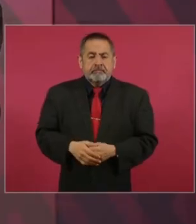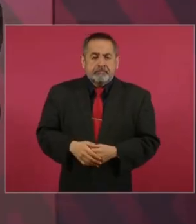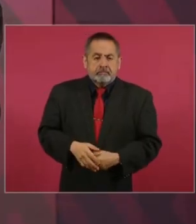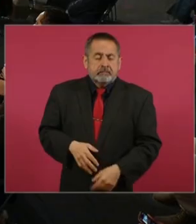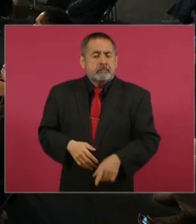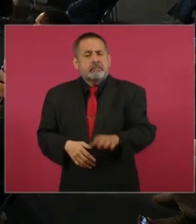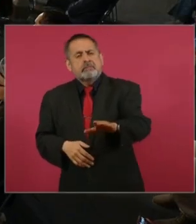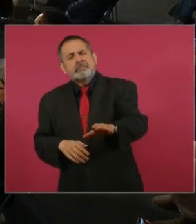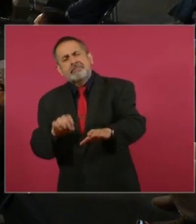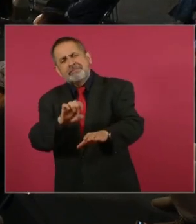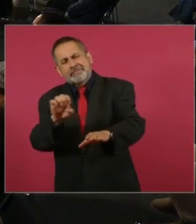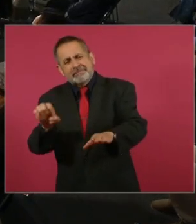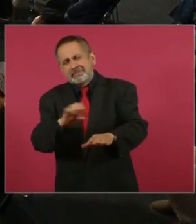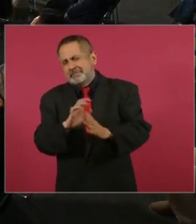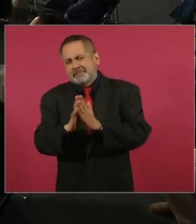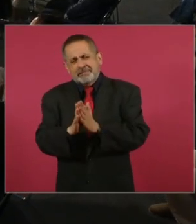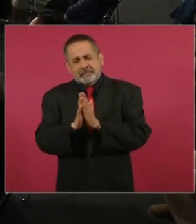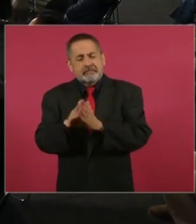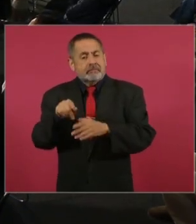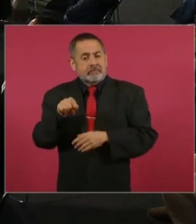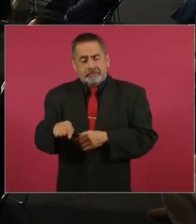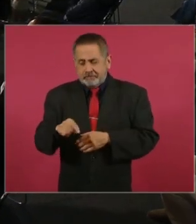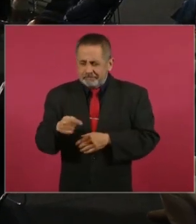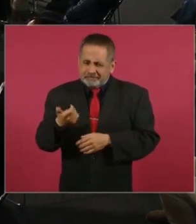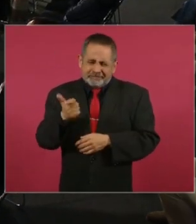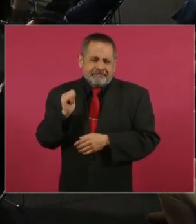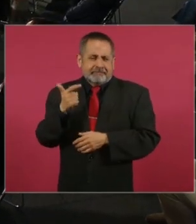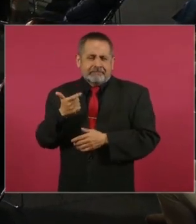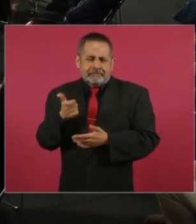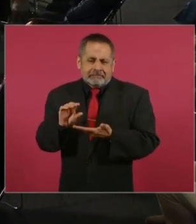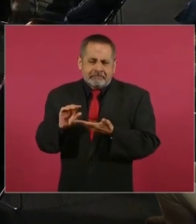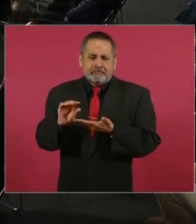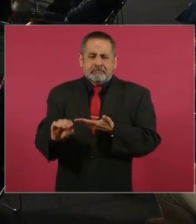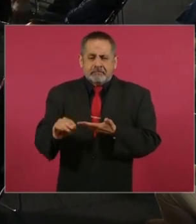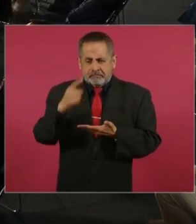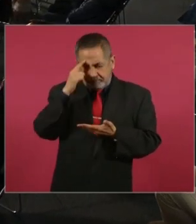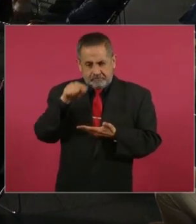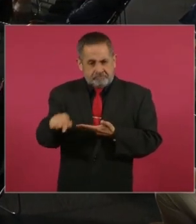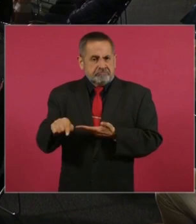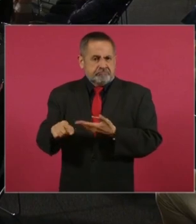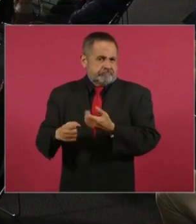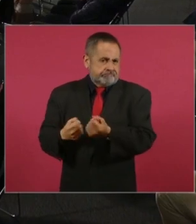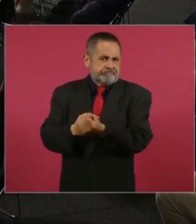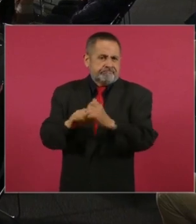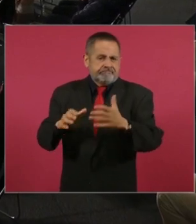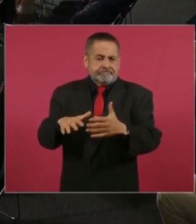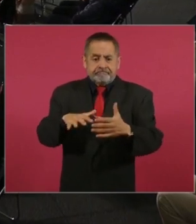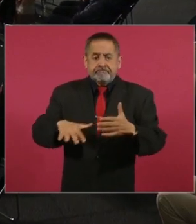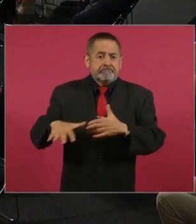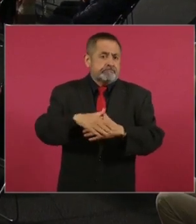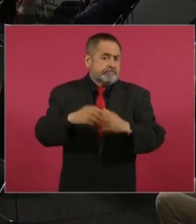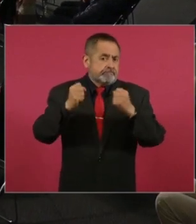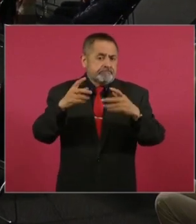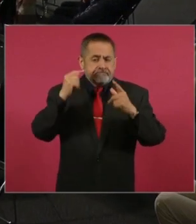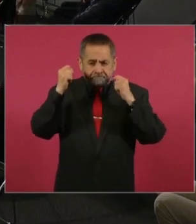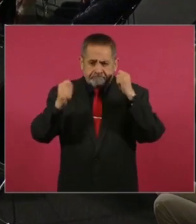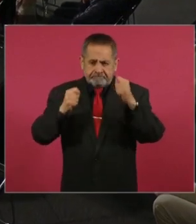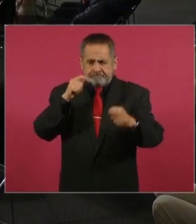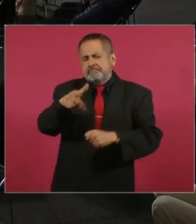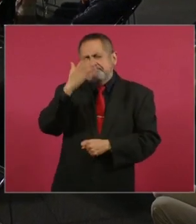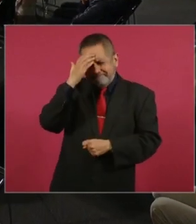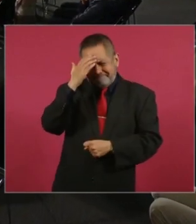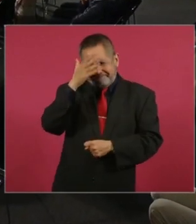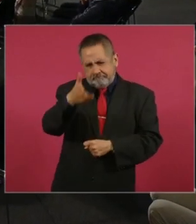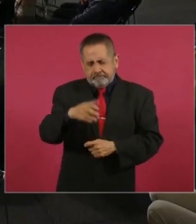se lo encargamos mucho, presidente, con agua, que le meta ahí dinerito, ahí para que haya esa inversión, porque es una zona turística, usted ya ha pasado por ahí. Sí,